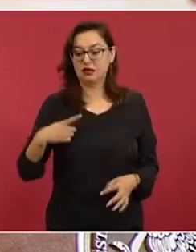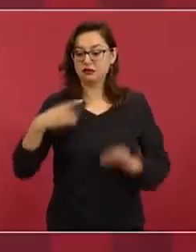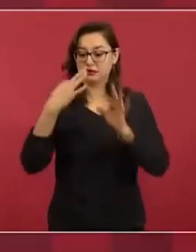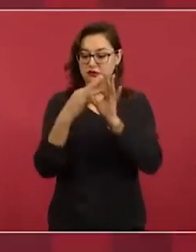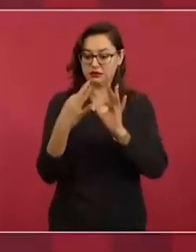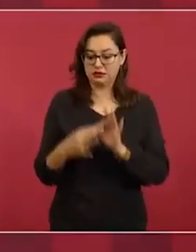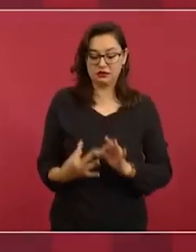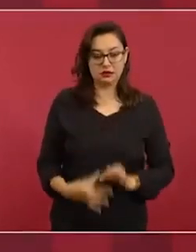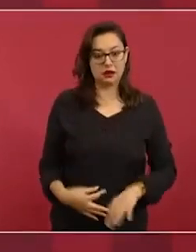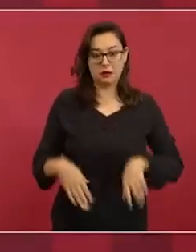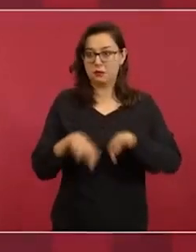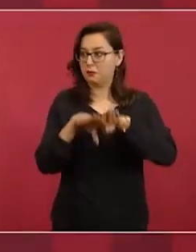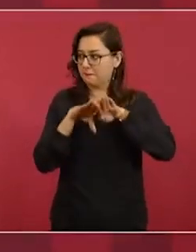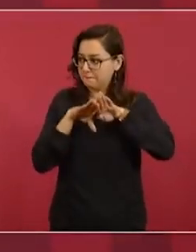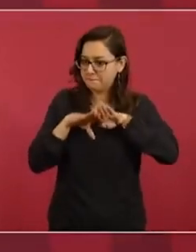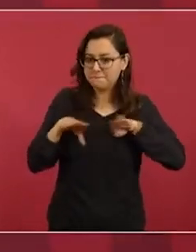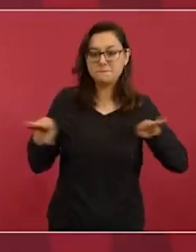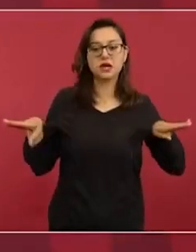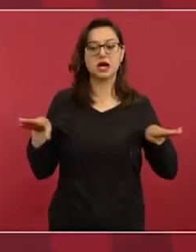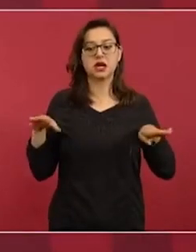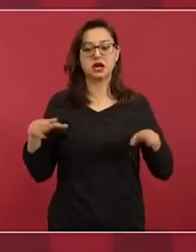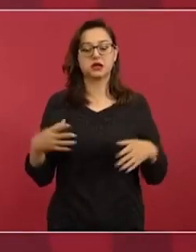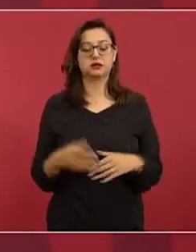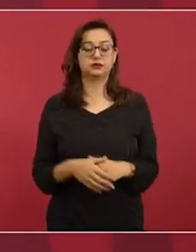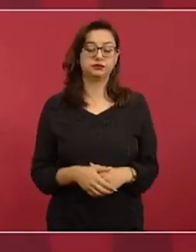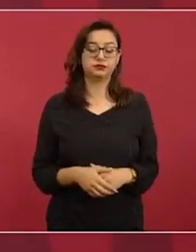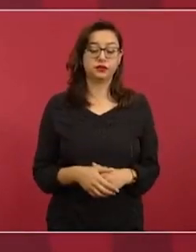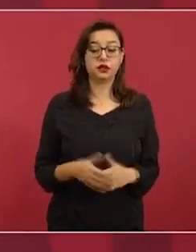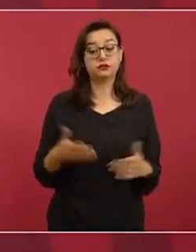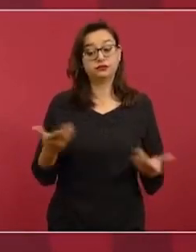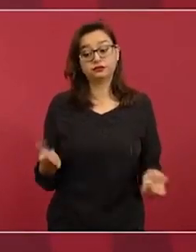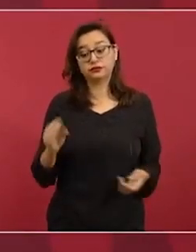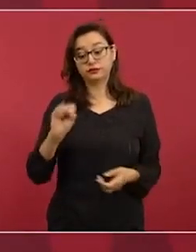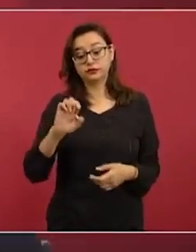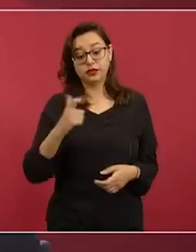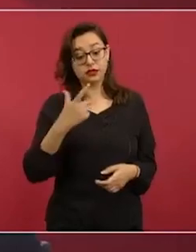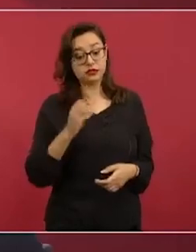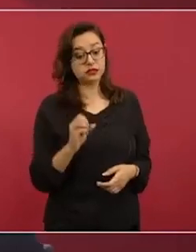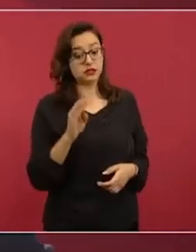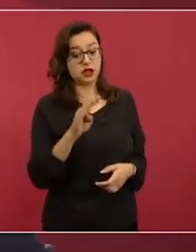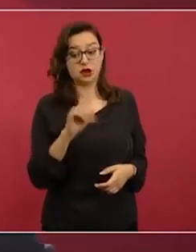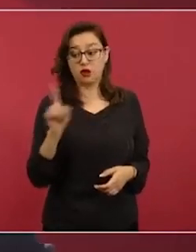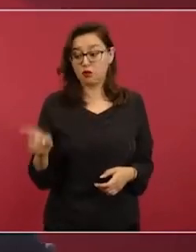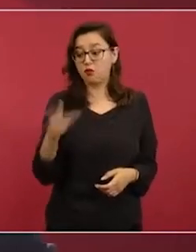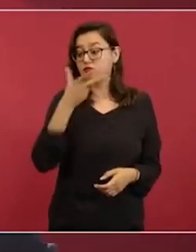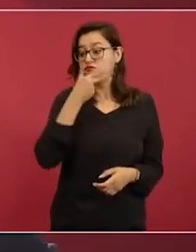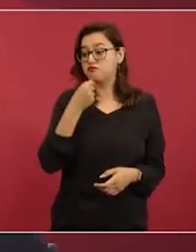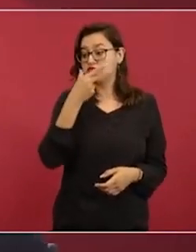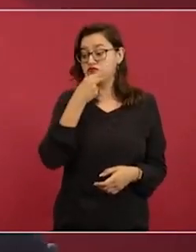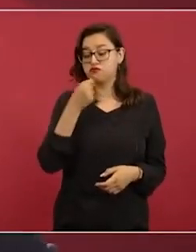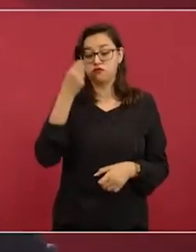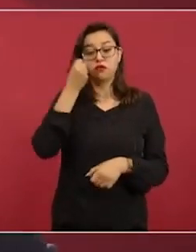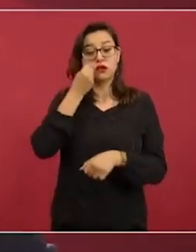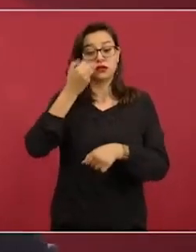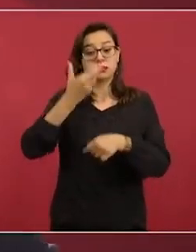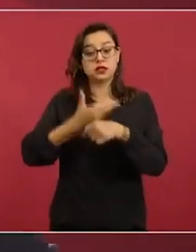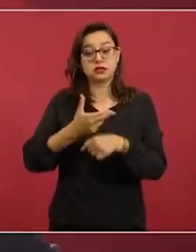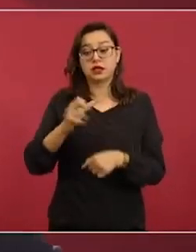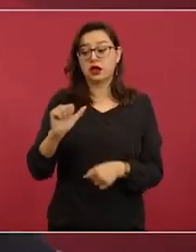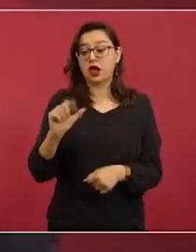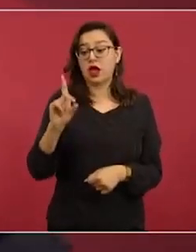caso del secretario de Gobernación, Adán Augusto López Hernández,